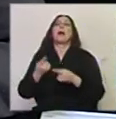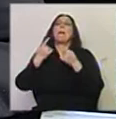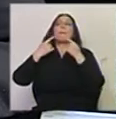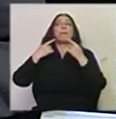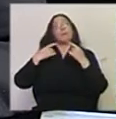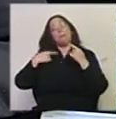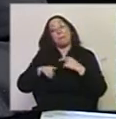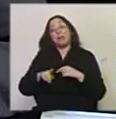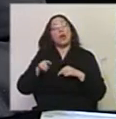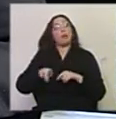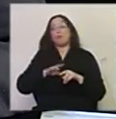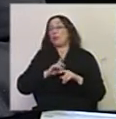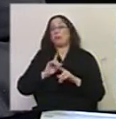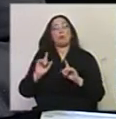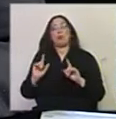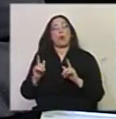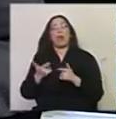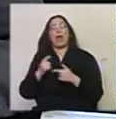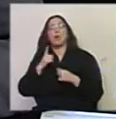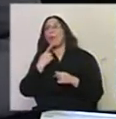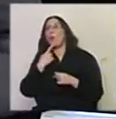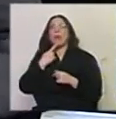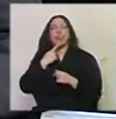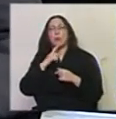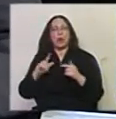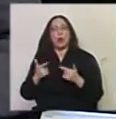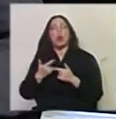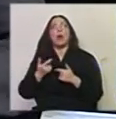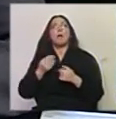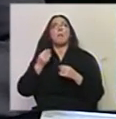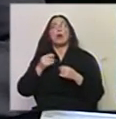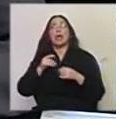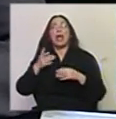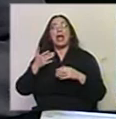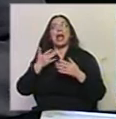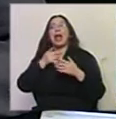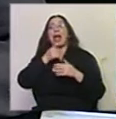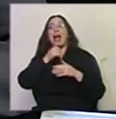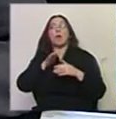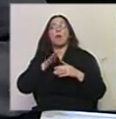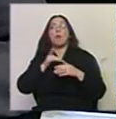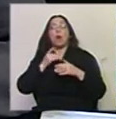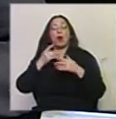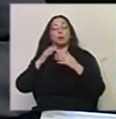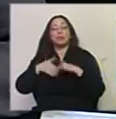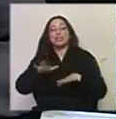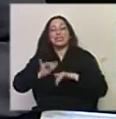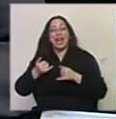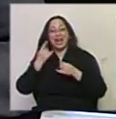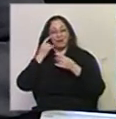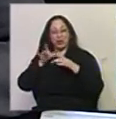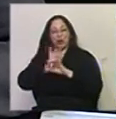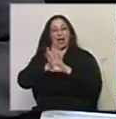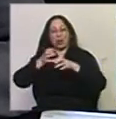de ninguna manera ha significado un cuestionamiento. Porque creo que las aguas se han separado y el estado también ha hecho un enorme